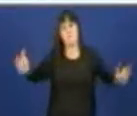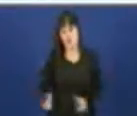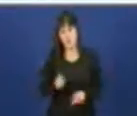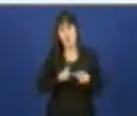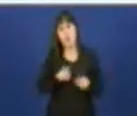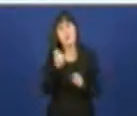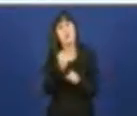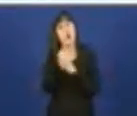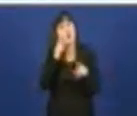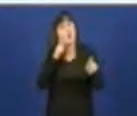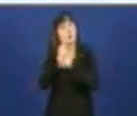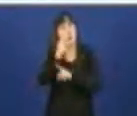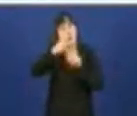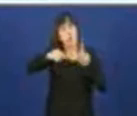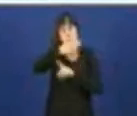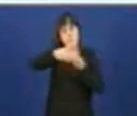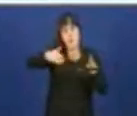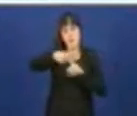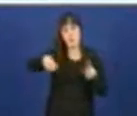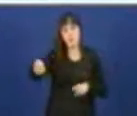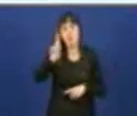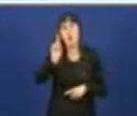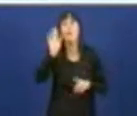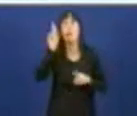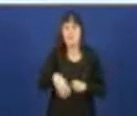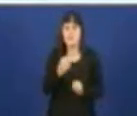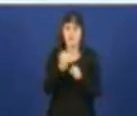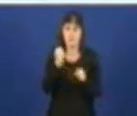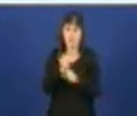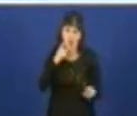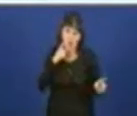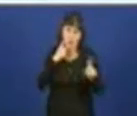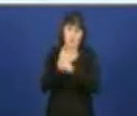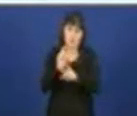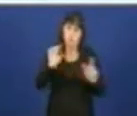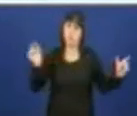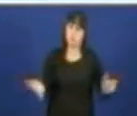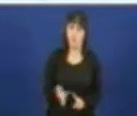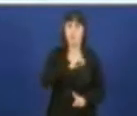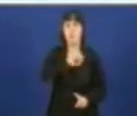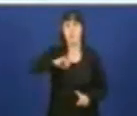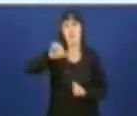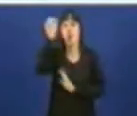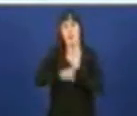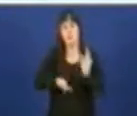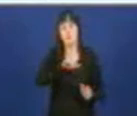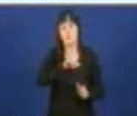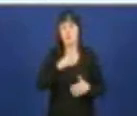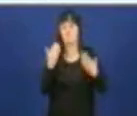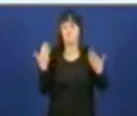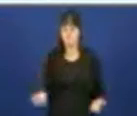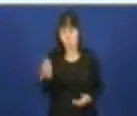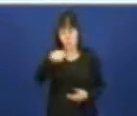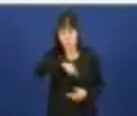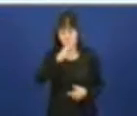promedio, sino traballar para todo aquelo que signifique disminuir de maneira individual as esperas. Por lo tanto, o noso